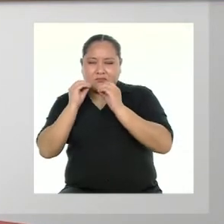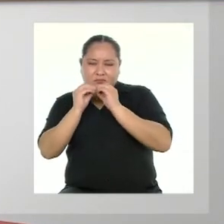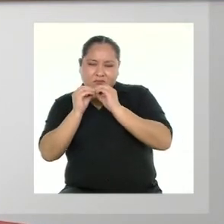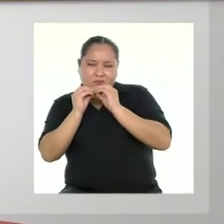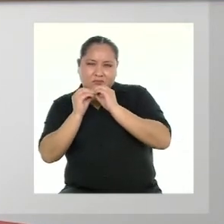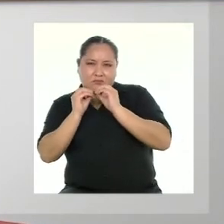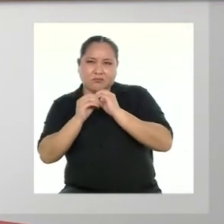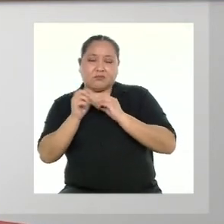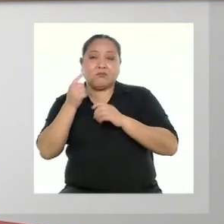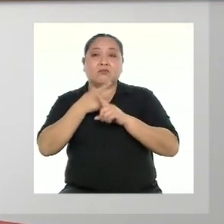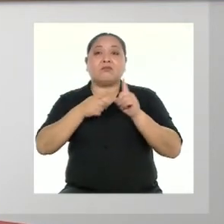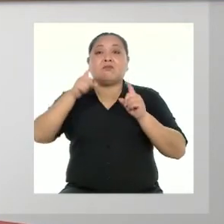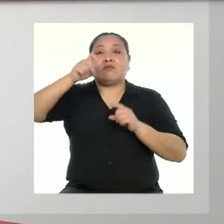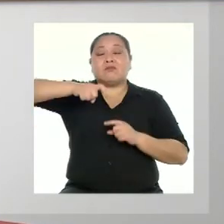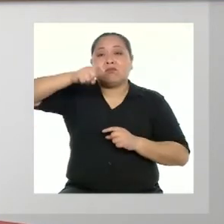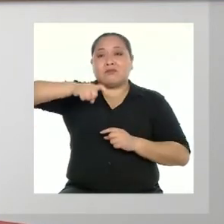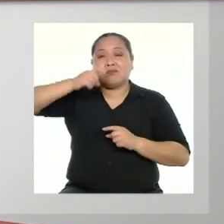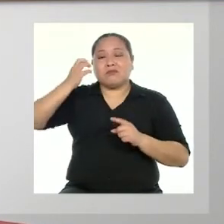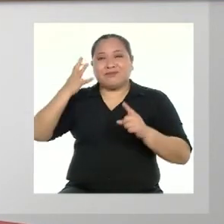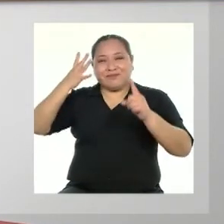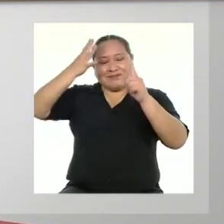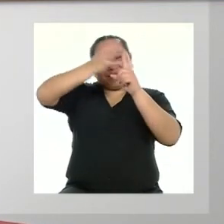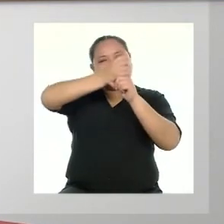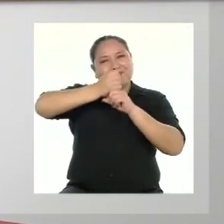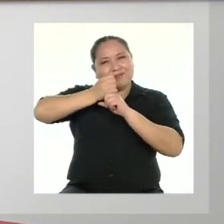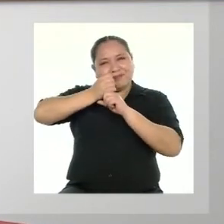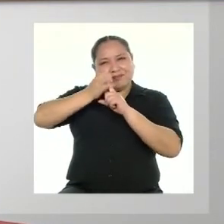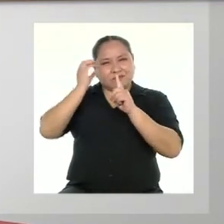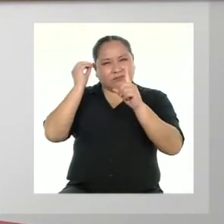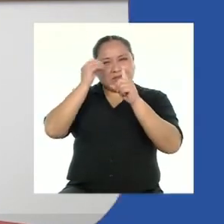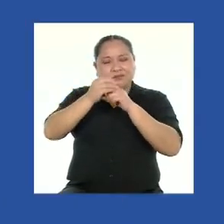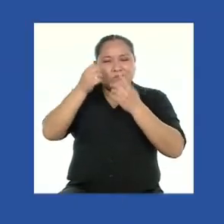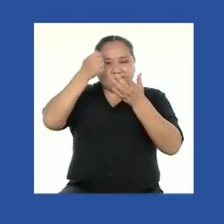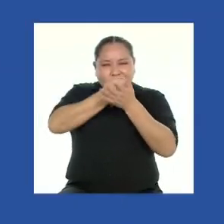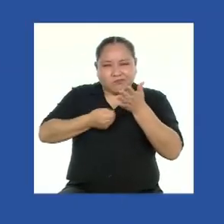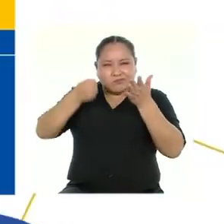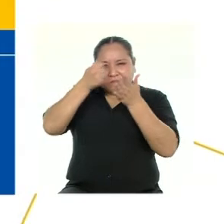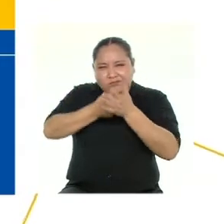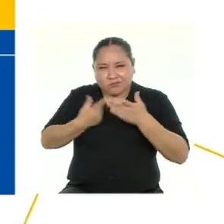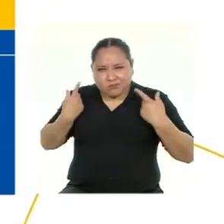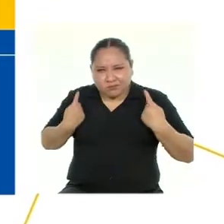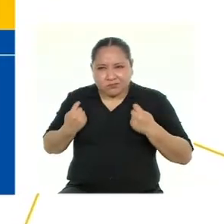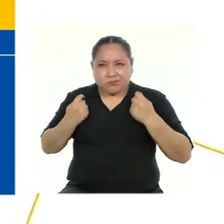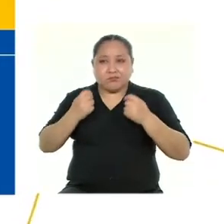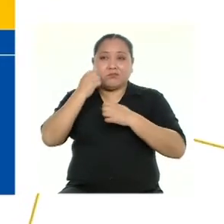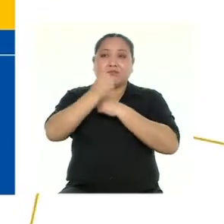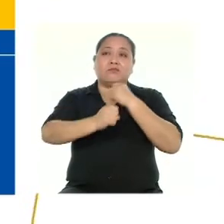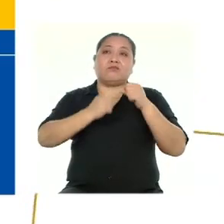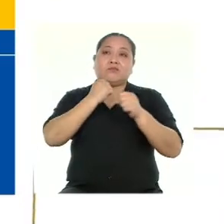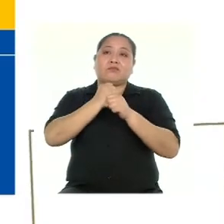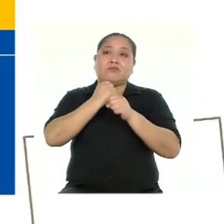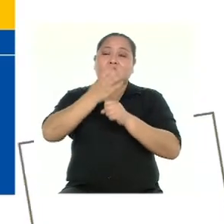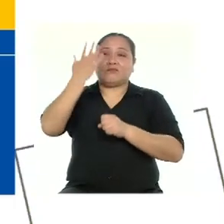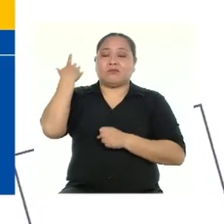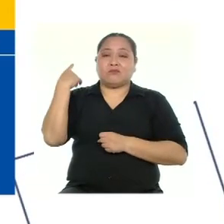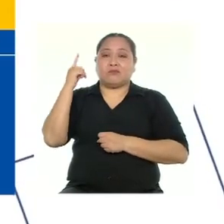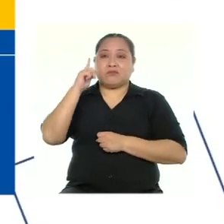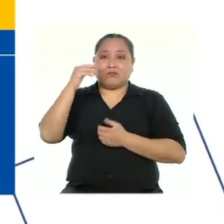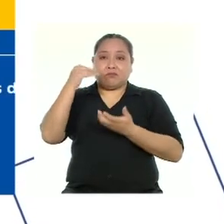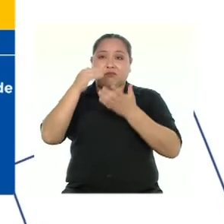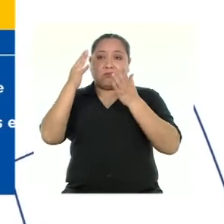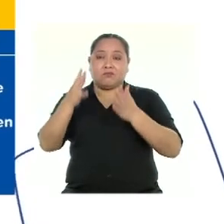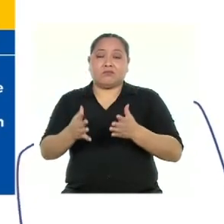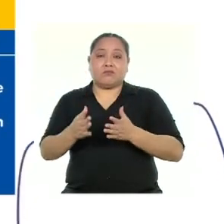pero lo que se necesita para alcanzar una meta es determinación El año pasado mi alumna Juliana